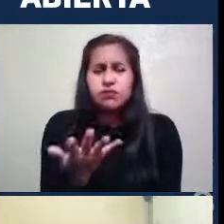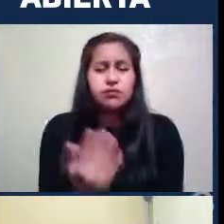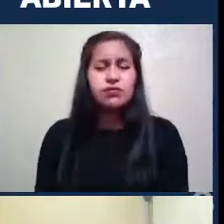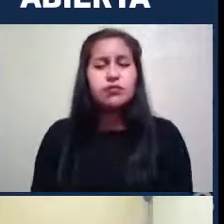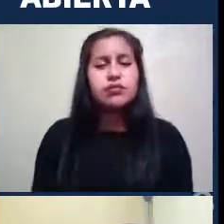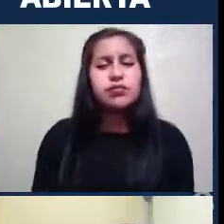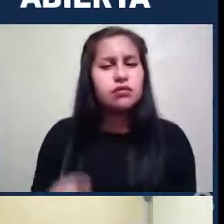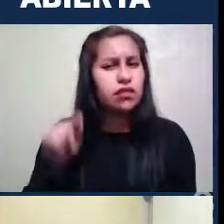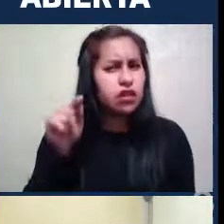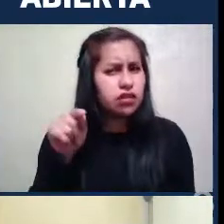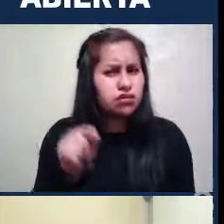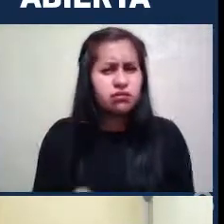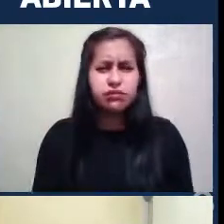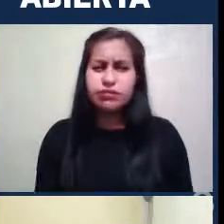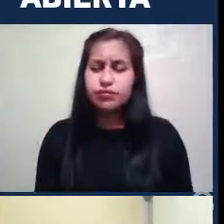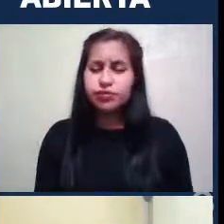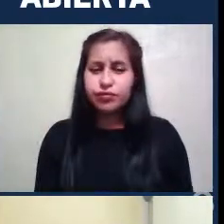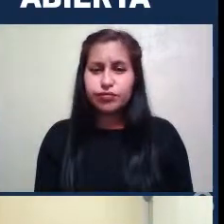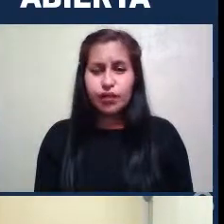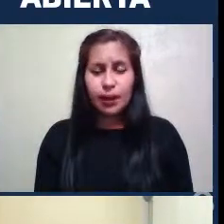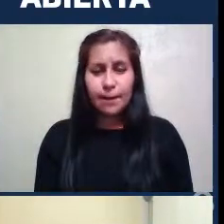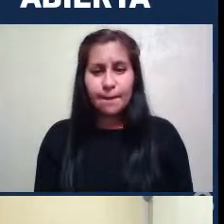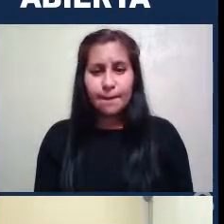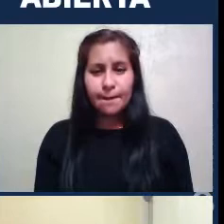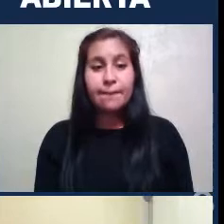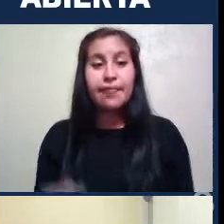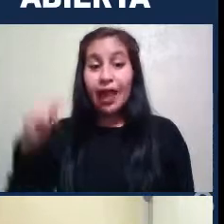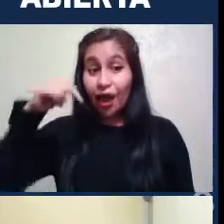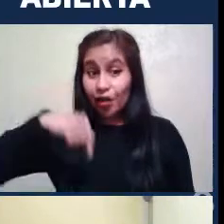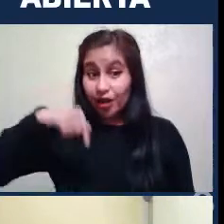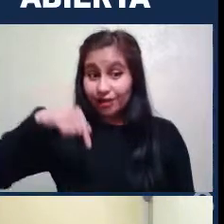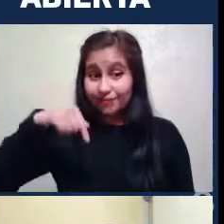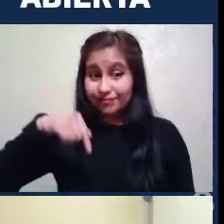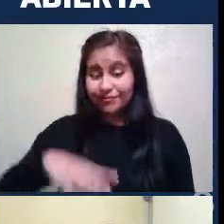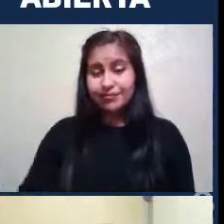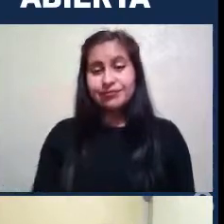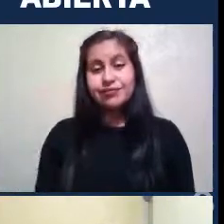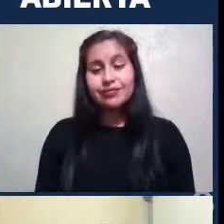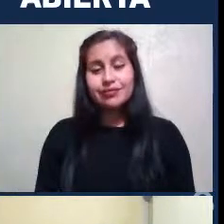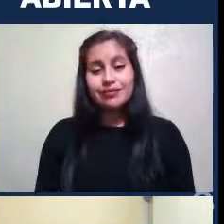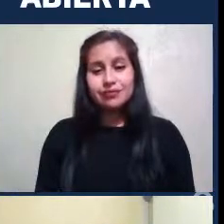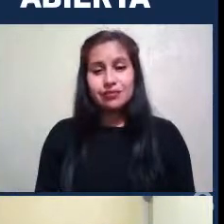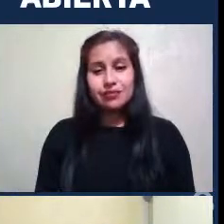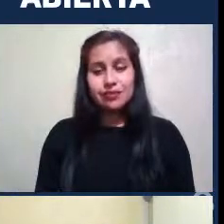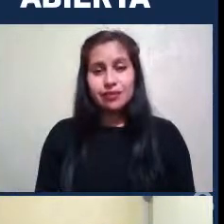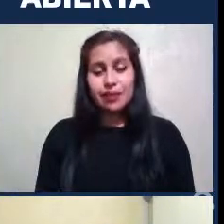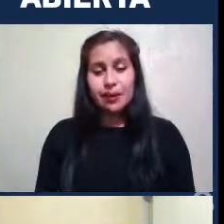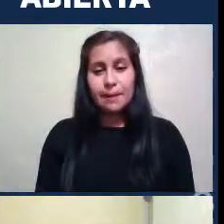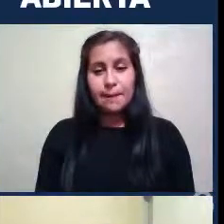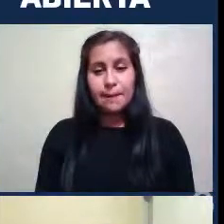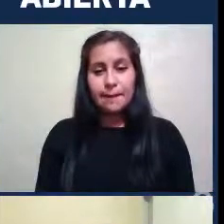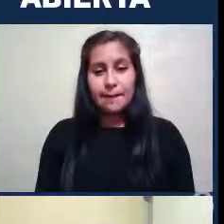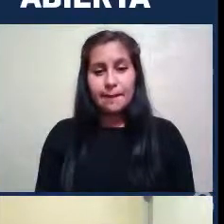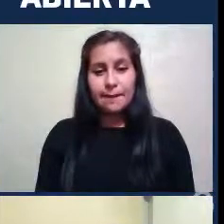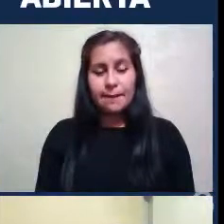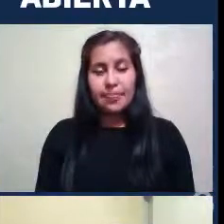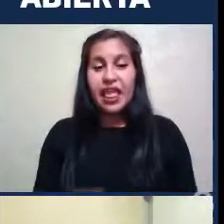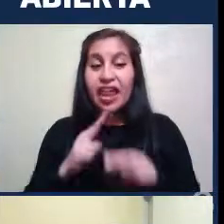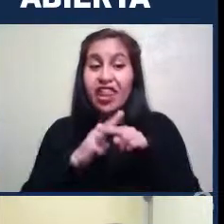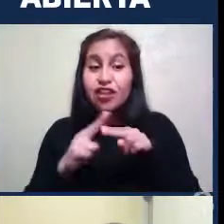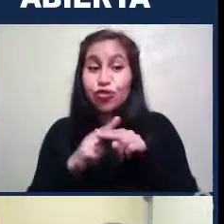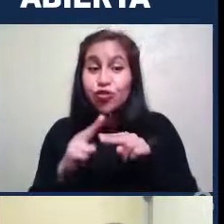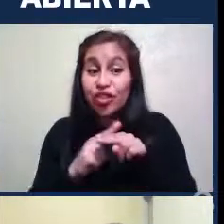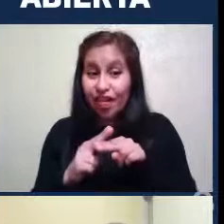¿Es esto una galaxia? Así que ahora vamos a ir al resultado